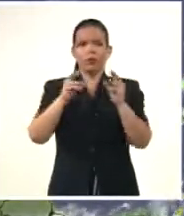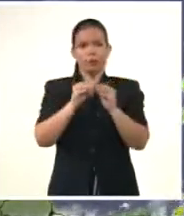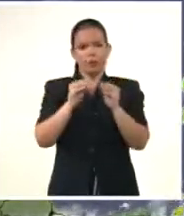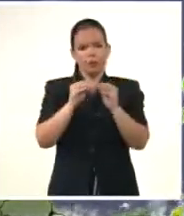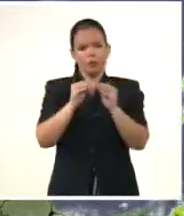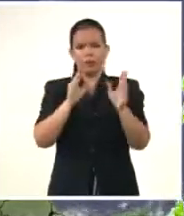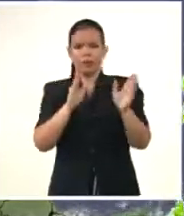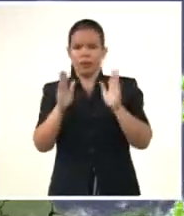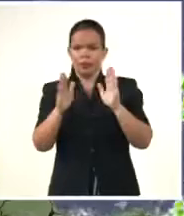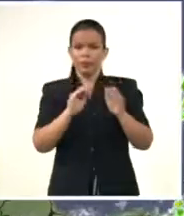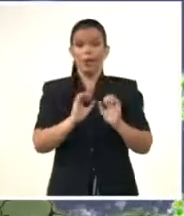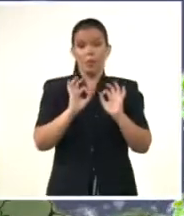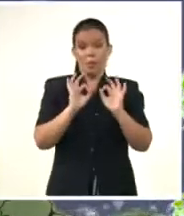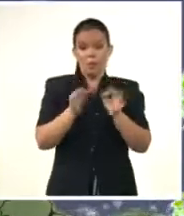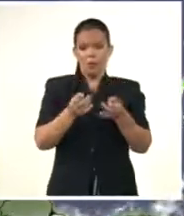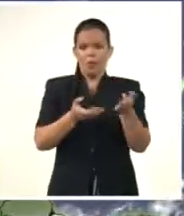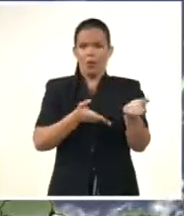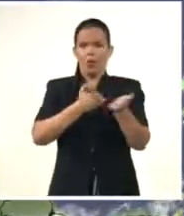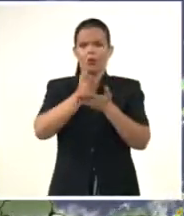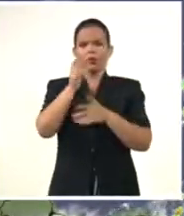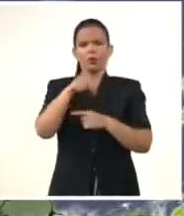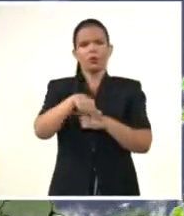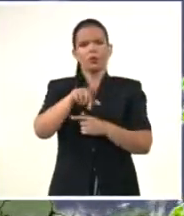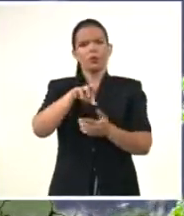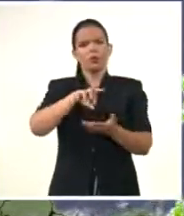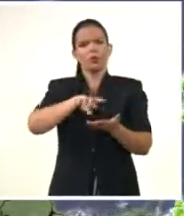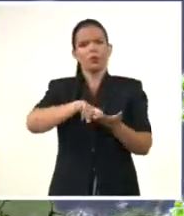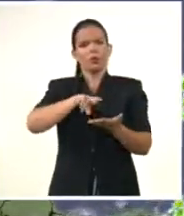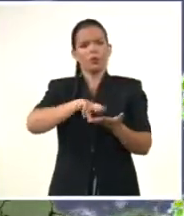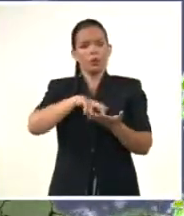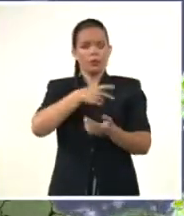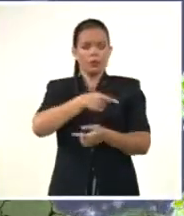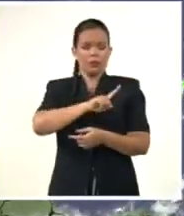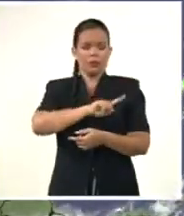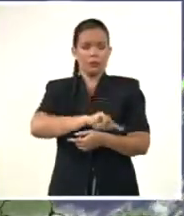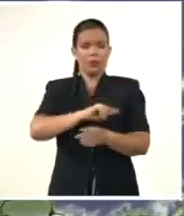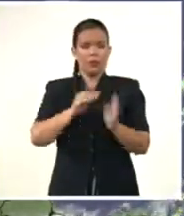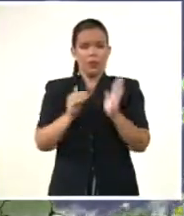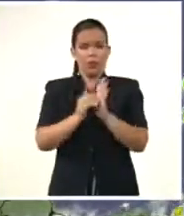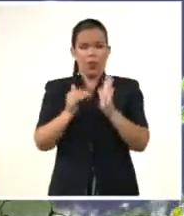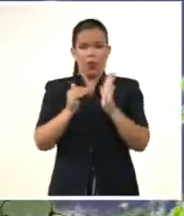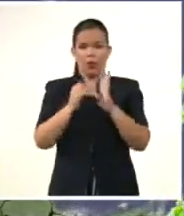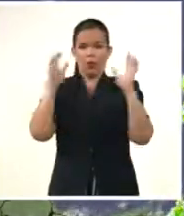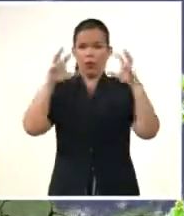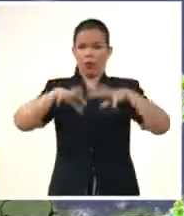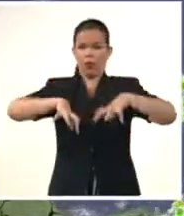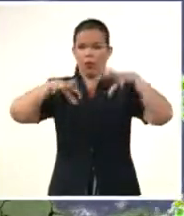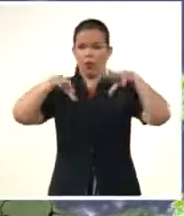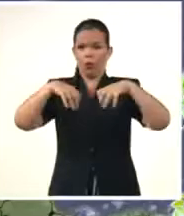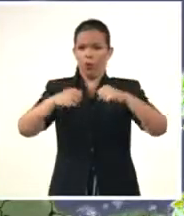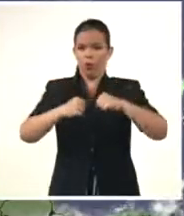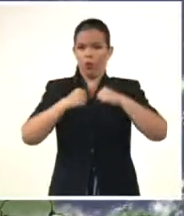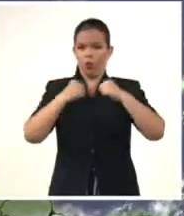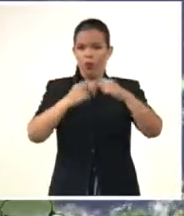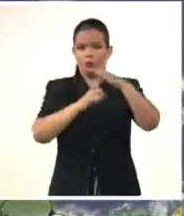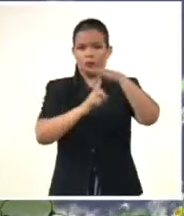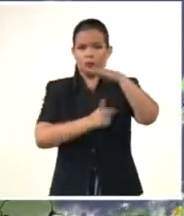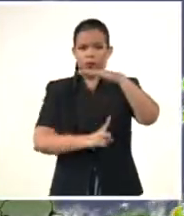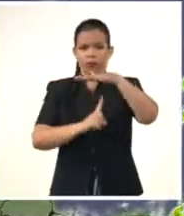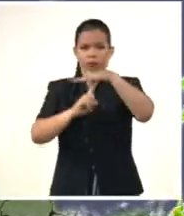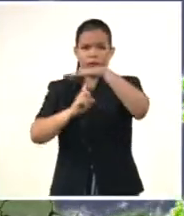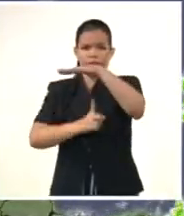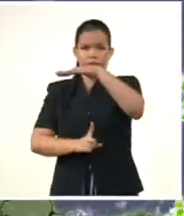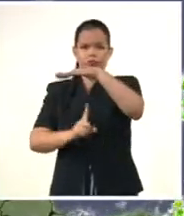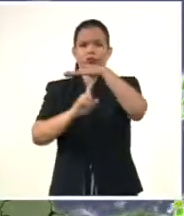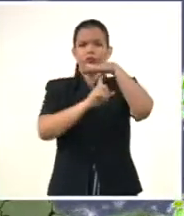condiciones durante la tarde de este martes generaron chubascos y abundante actividad eléctrica en varias localidades del territorio nacional. De